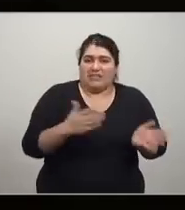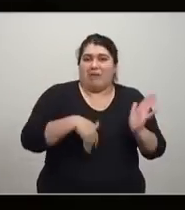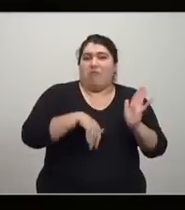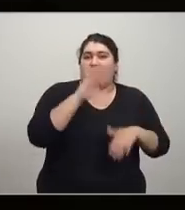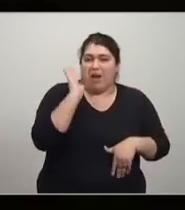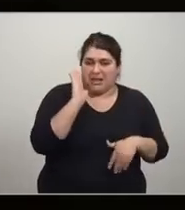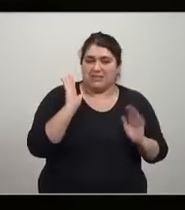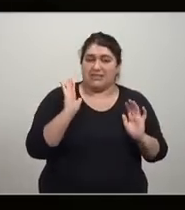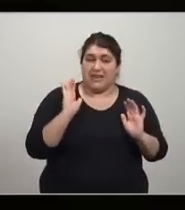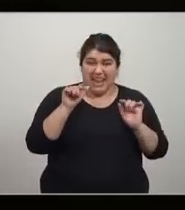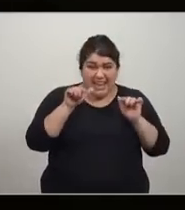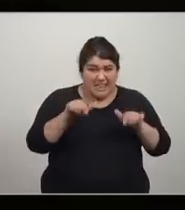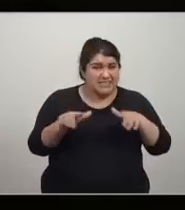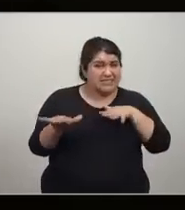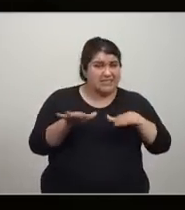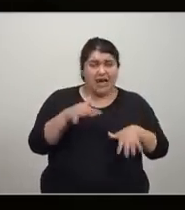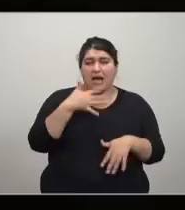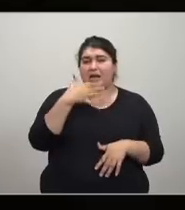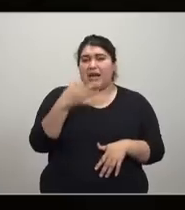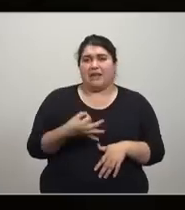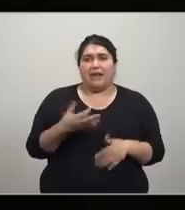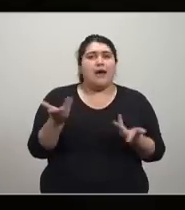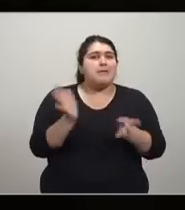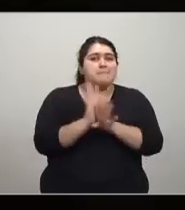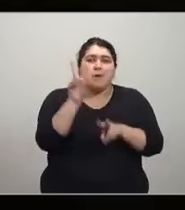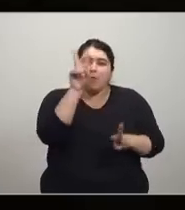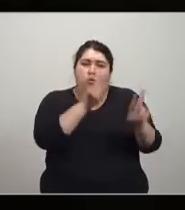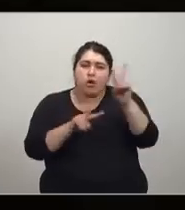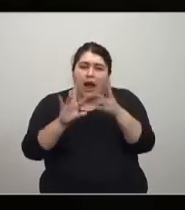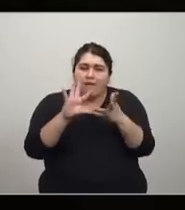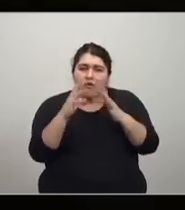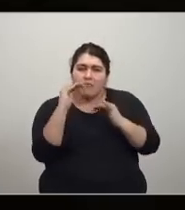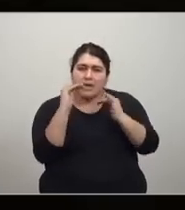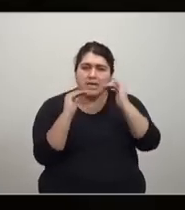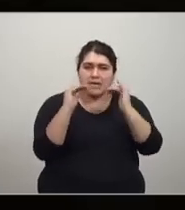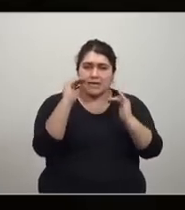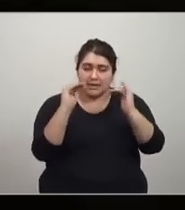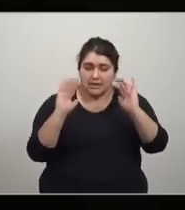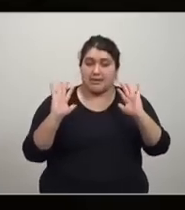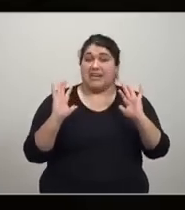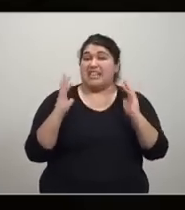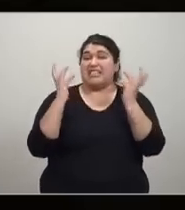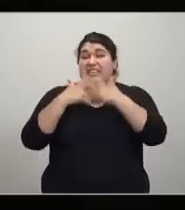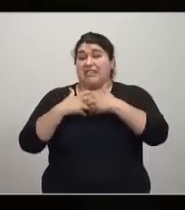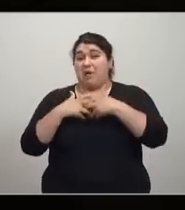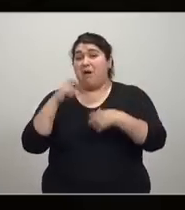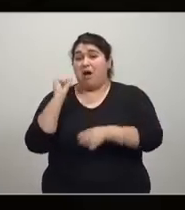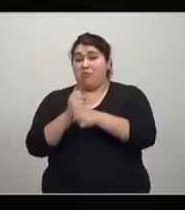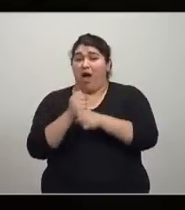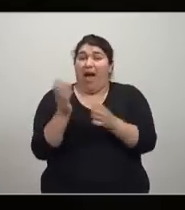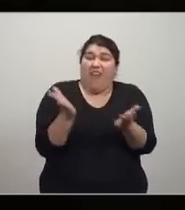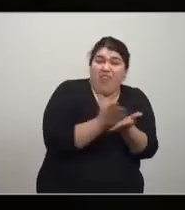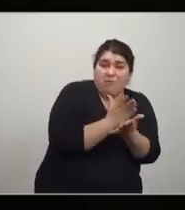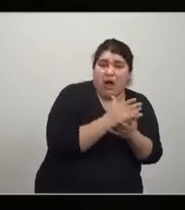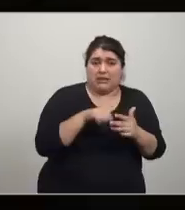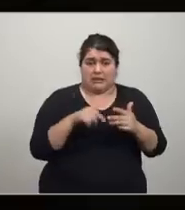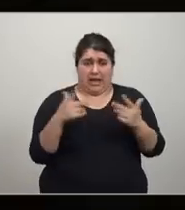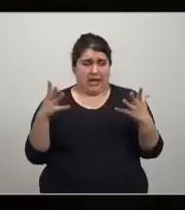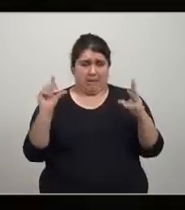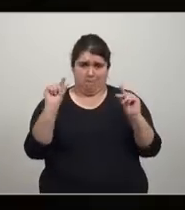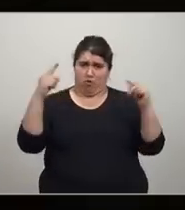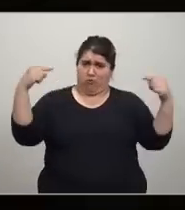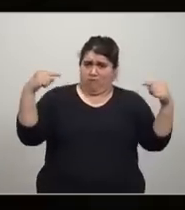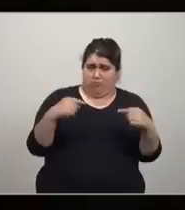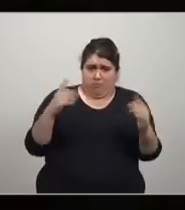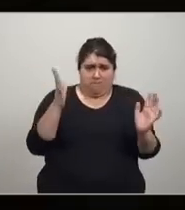Pero esto es realmente modelar el sistema laboral con el esquema fuerte que manda es una barbaridad. Para